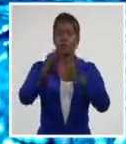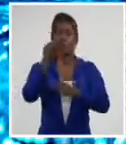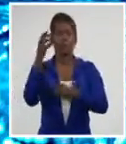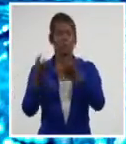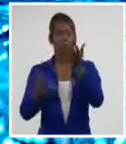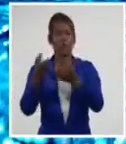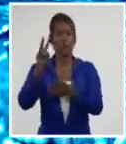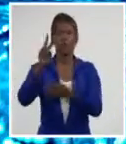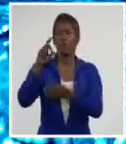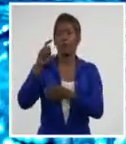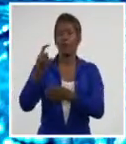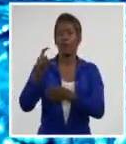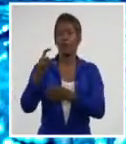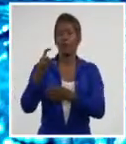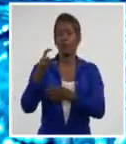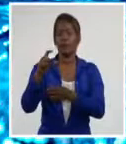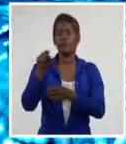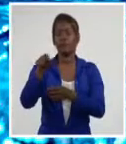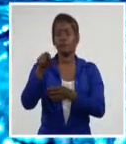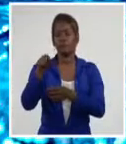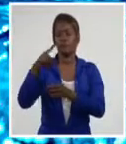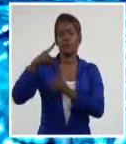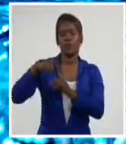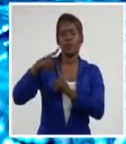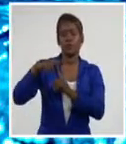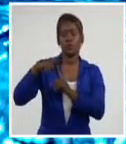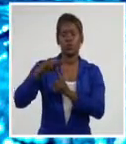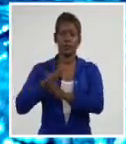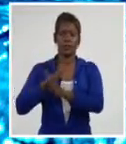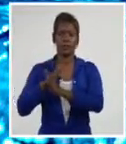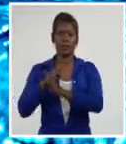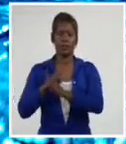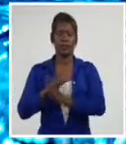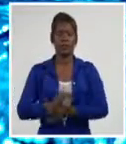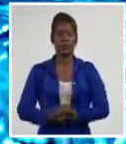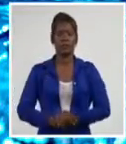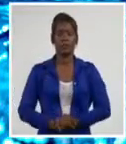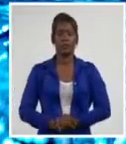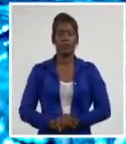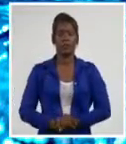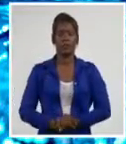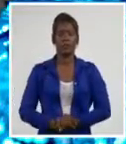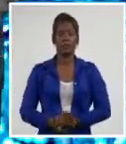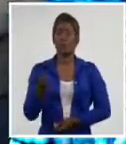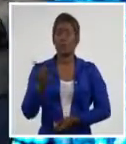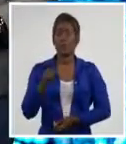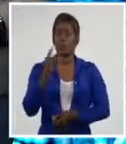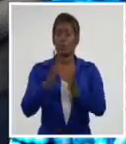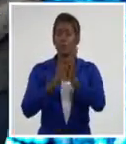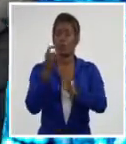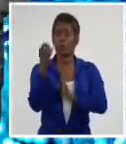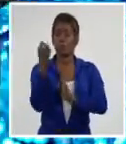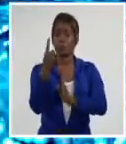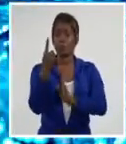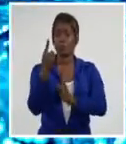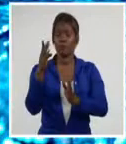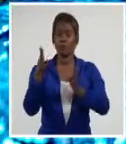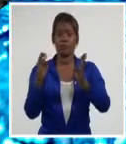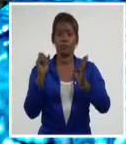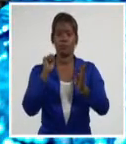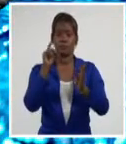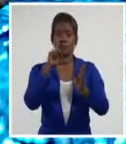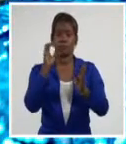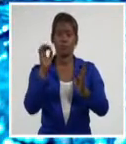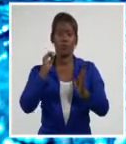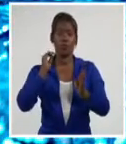y Villaclara, y entre las Tunas y Santiago de Cuba. Faltando solo un mes para que concluya el año, el acumulado